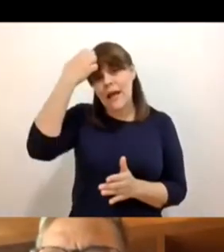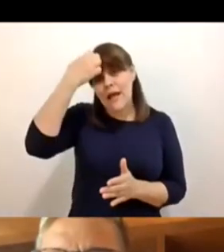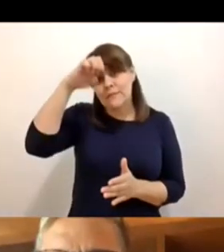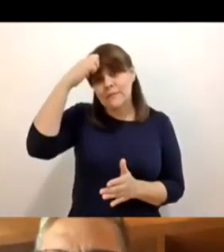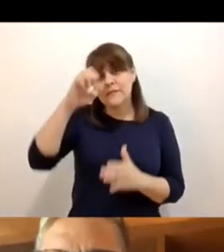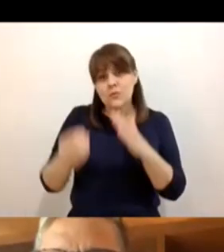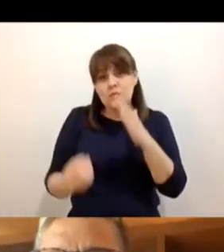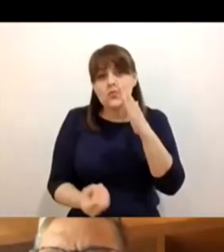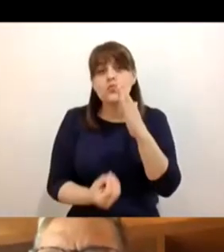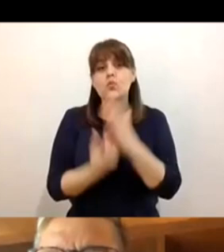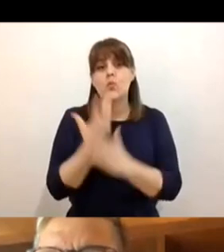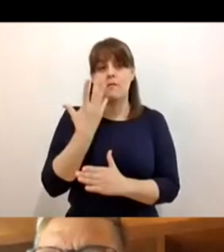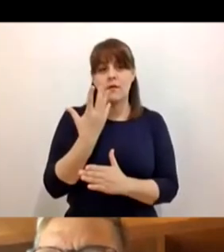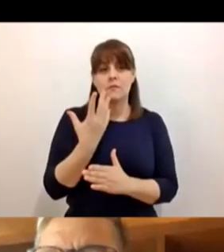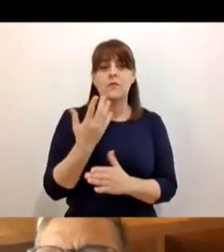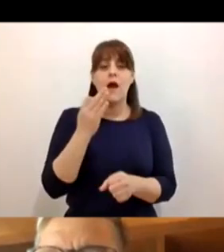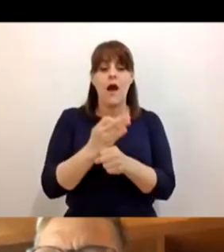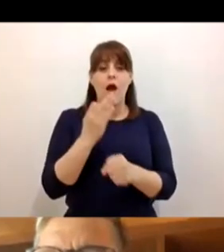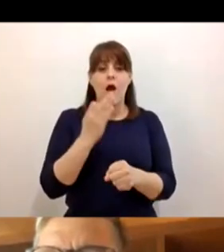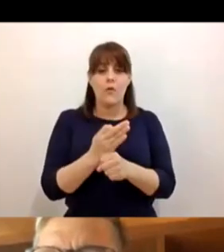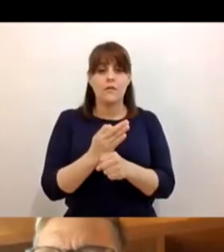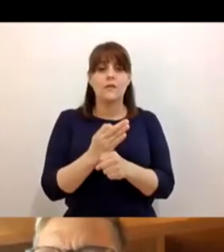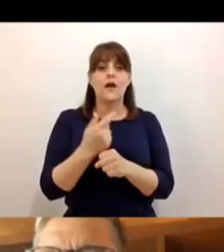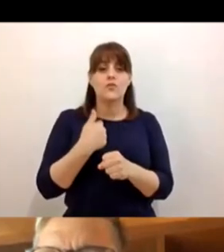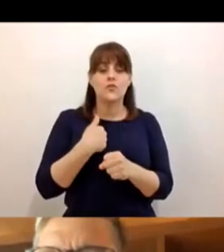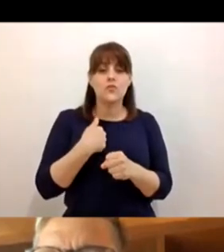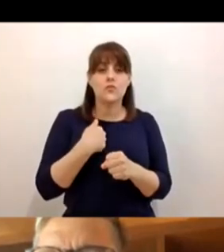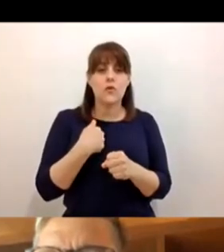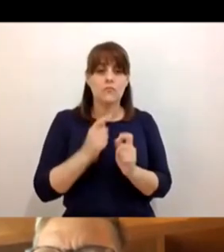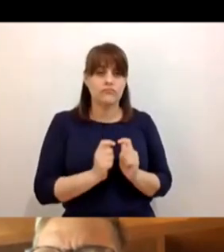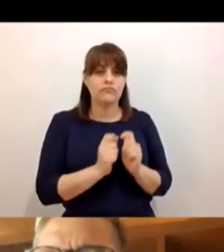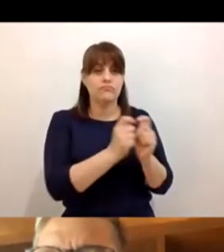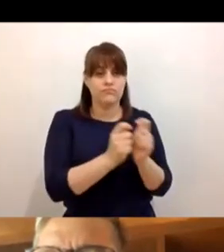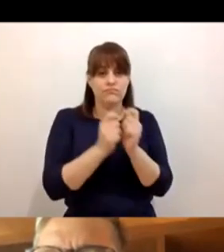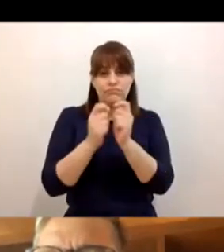les cedo la palabra a todos ustedes en esta primera ronda.